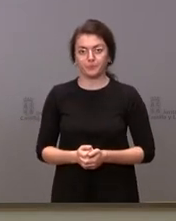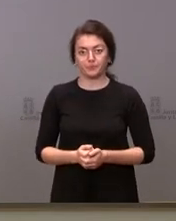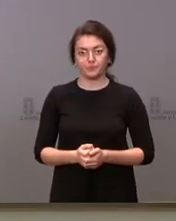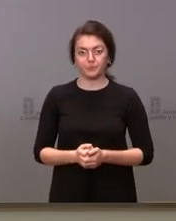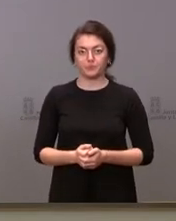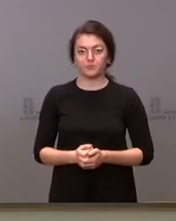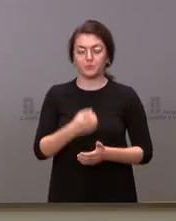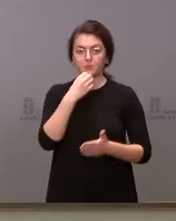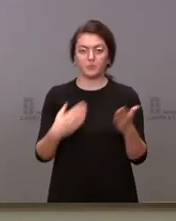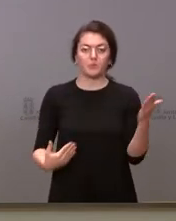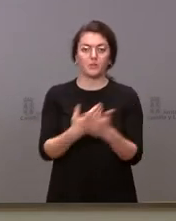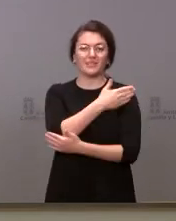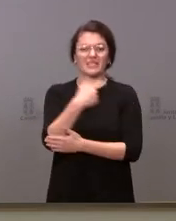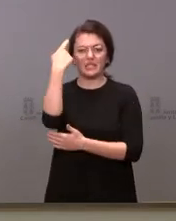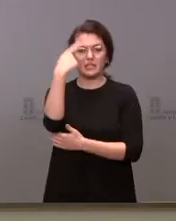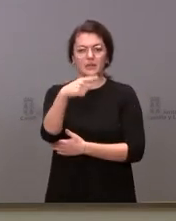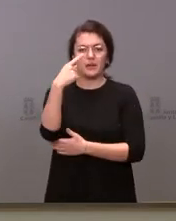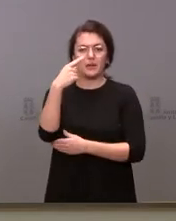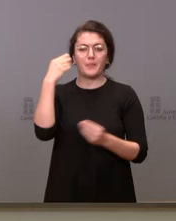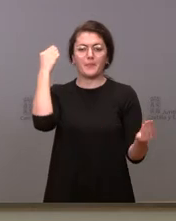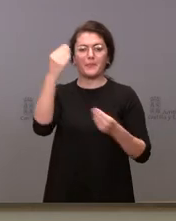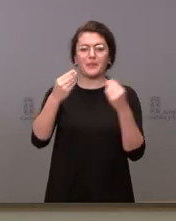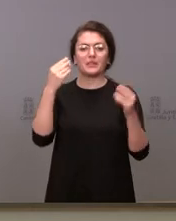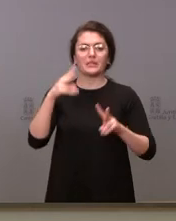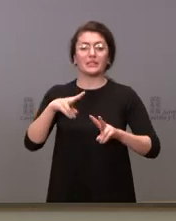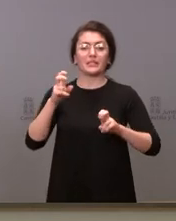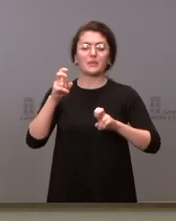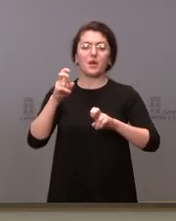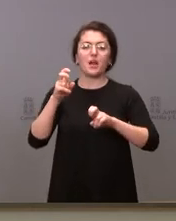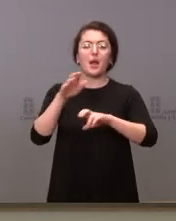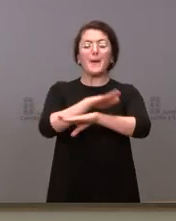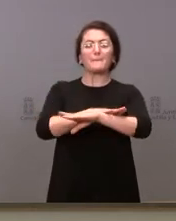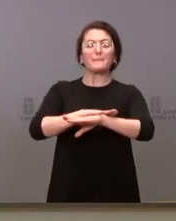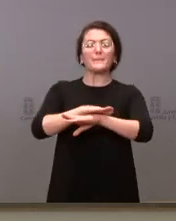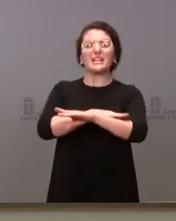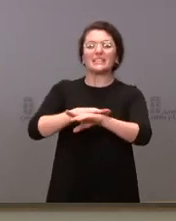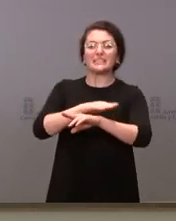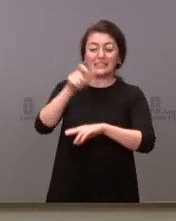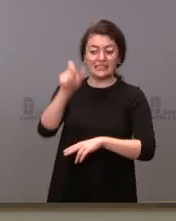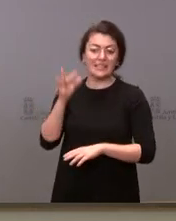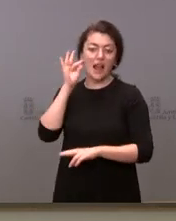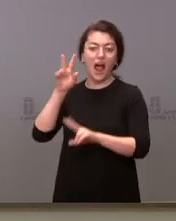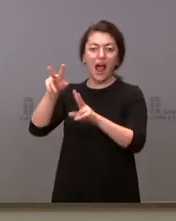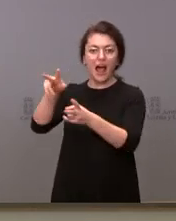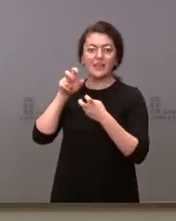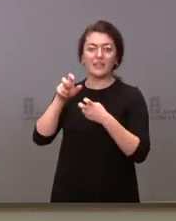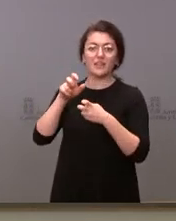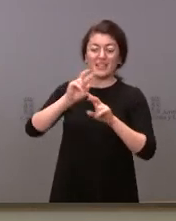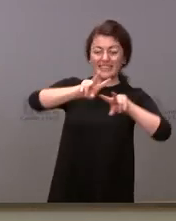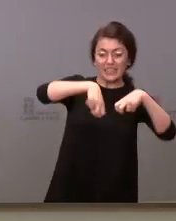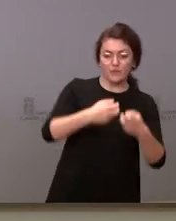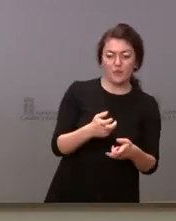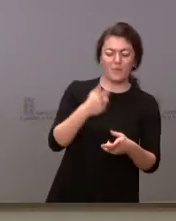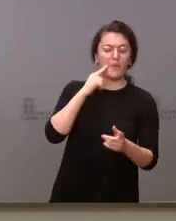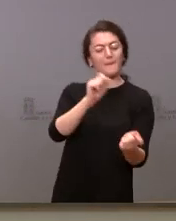Hola, buenos días. Quería saber qué le parece la vinculación que hizo esta semana la ministra de Hacienda, María Jesús Montero, de la reforma de la financiación autonómica con una reforma fiscal.